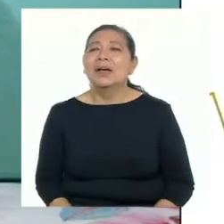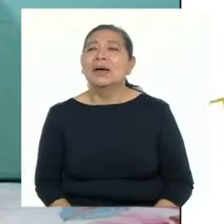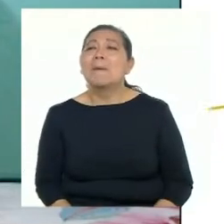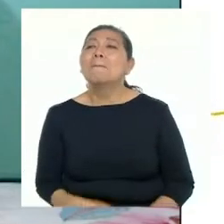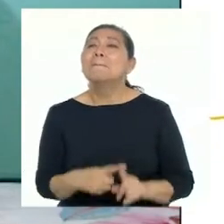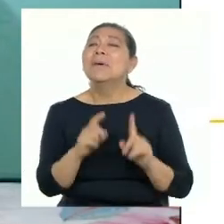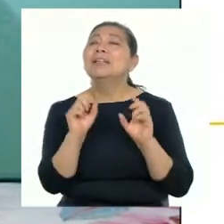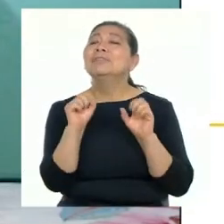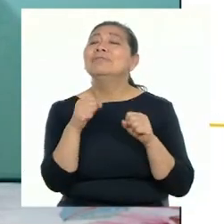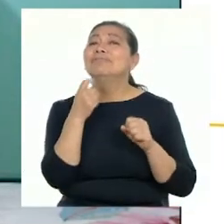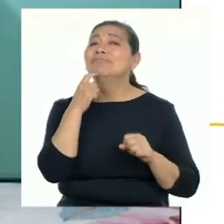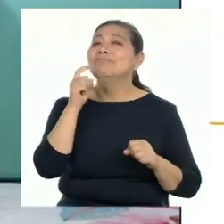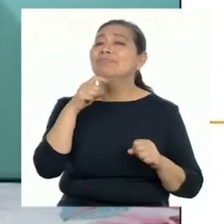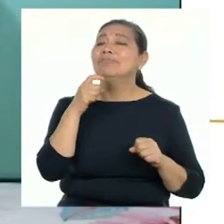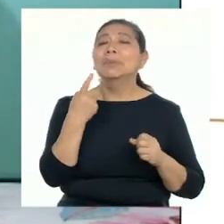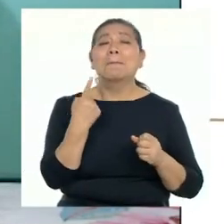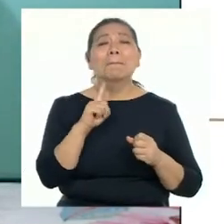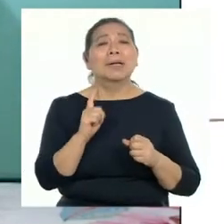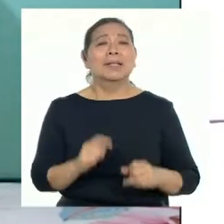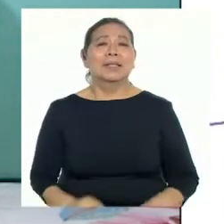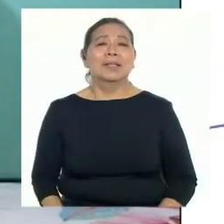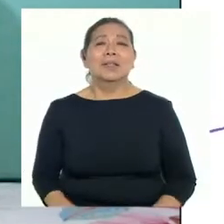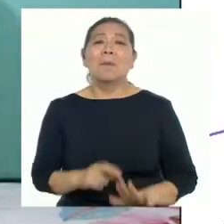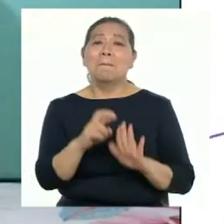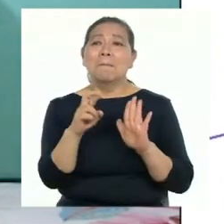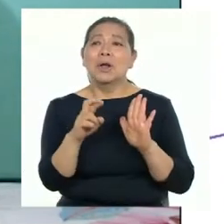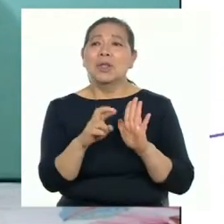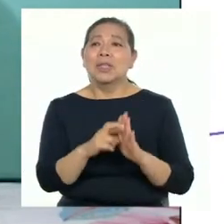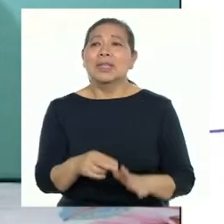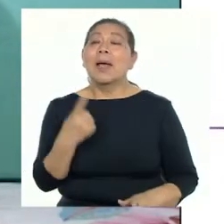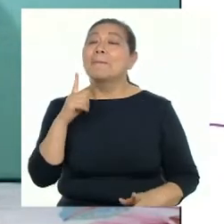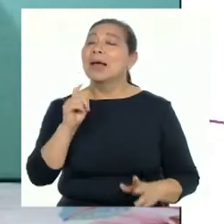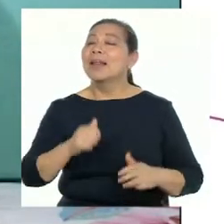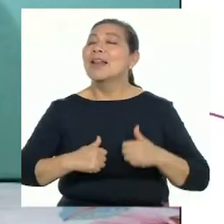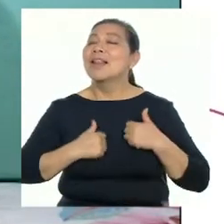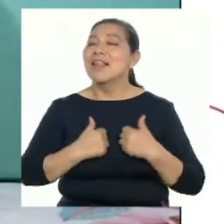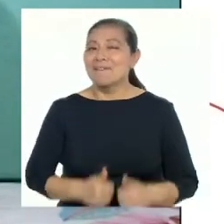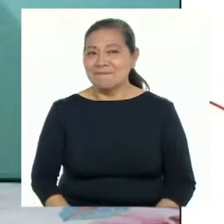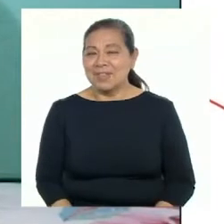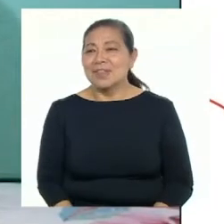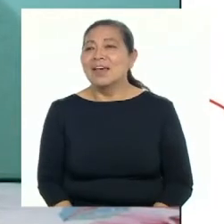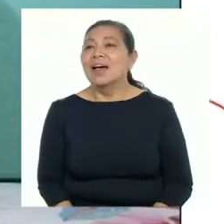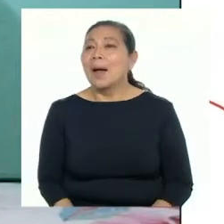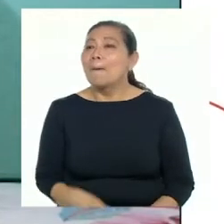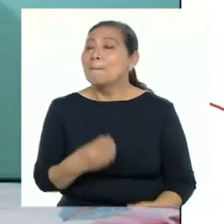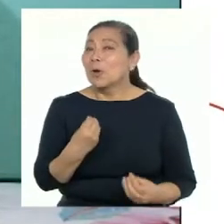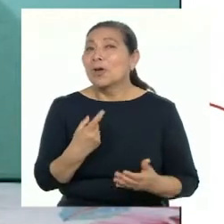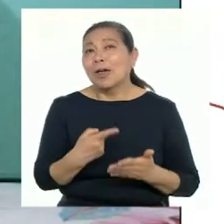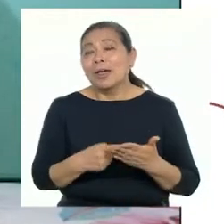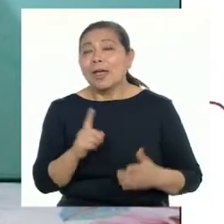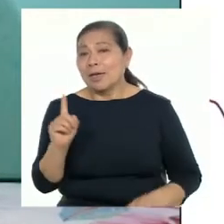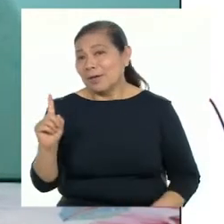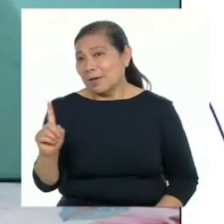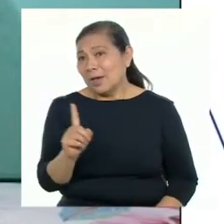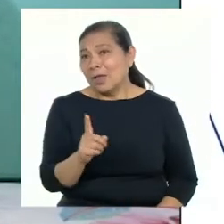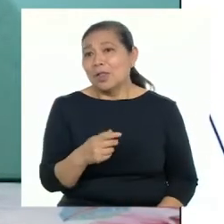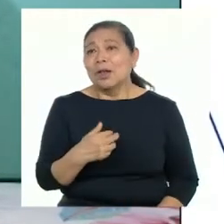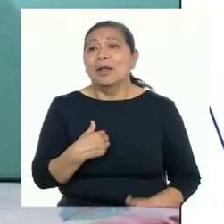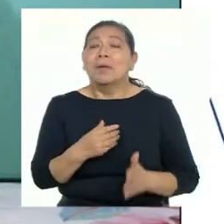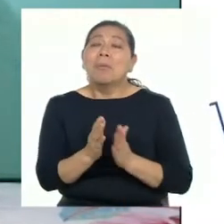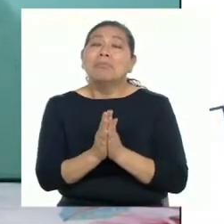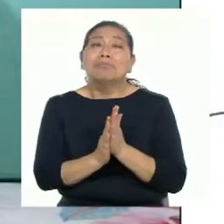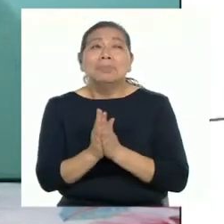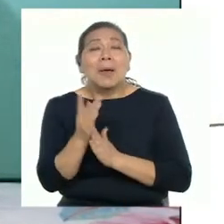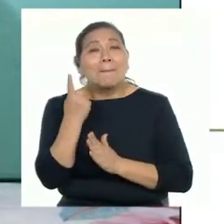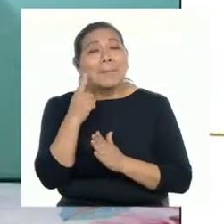pero sí, sí es necesario hacer un alto y proyectarnos para la vida. Porque yo considero que cada uno de nosotros tiene un